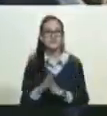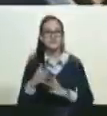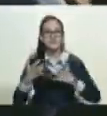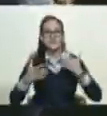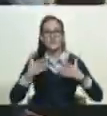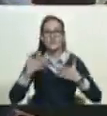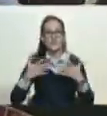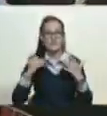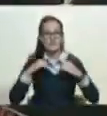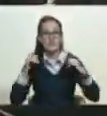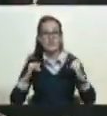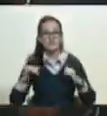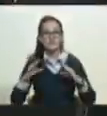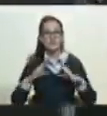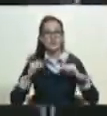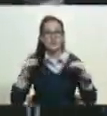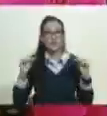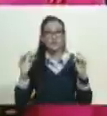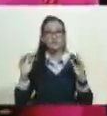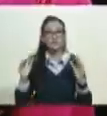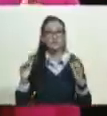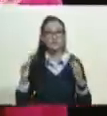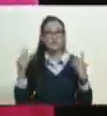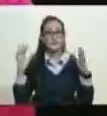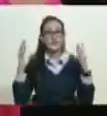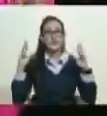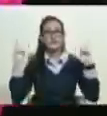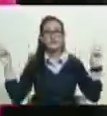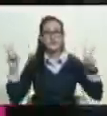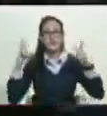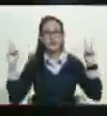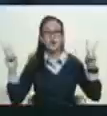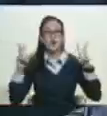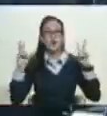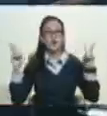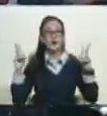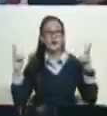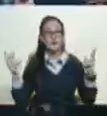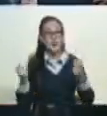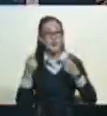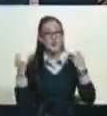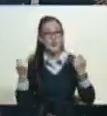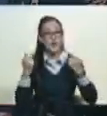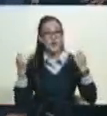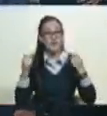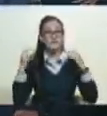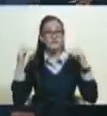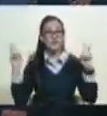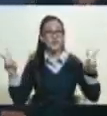¡Victoria popular! ¡Victoria, victoria, victoria popular!